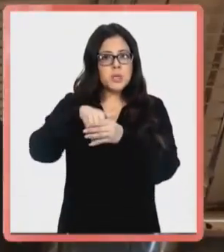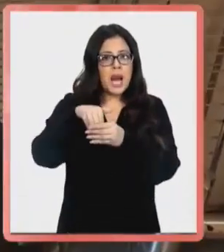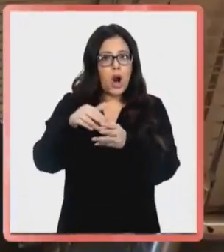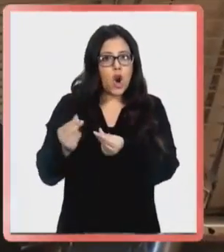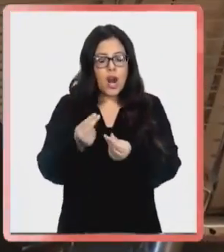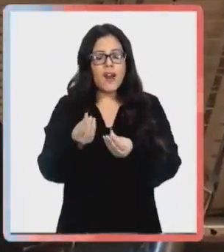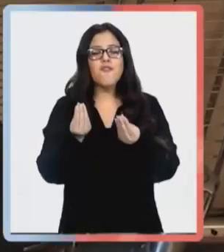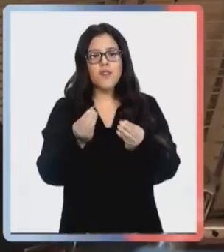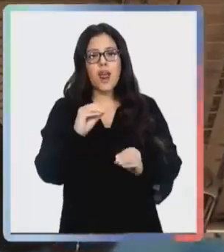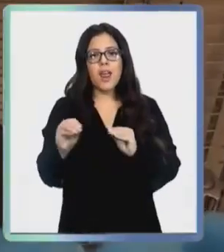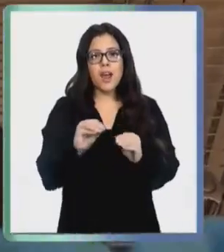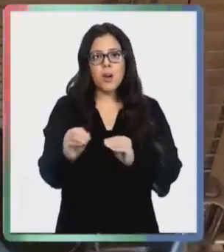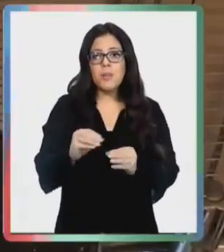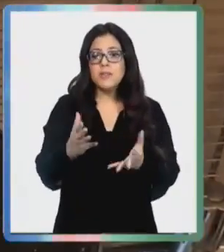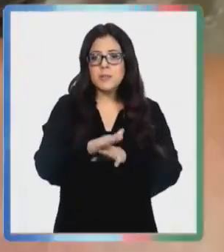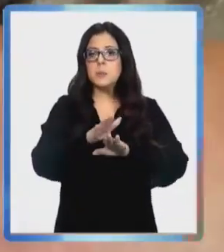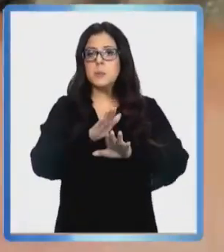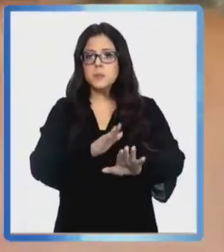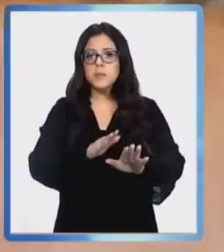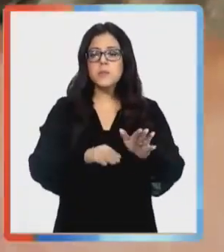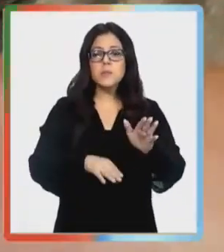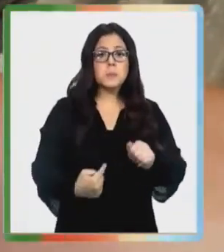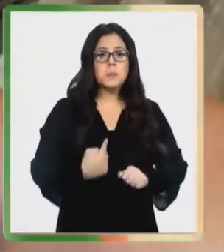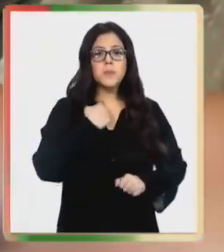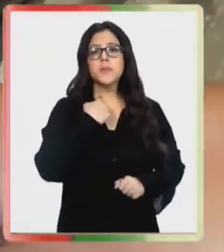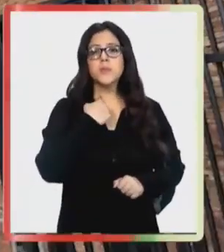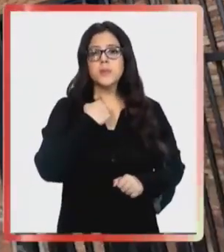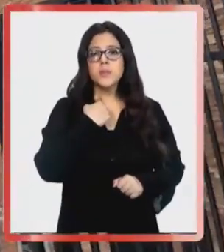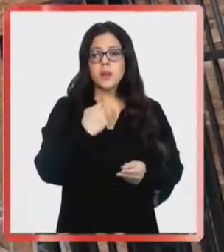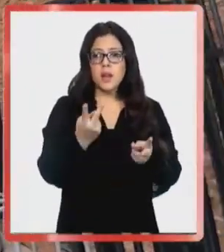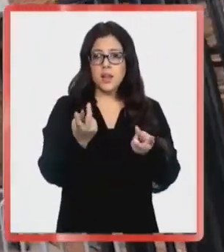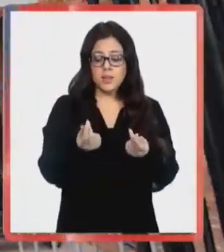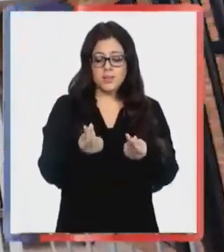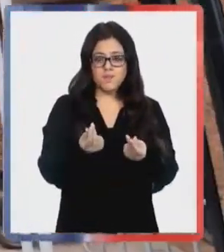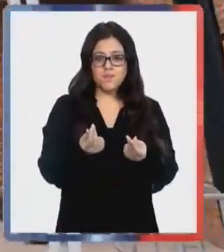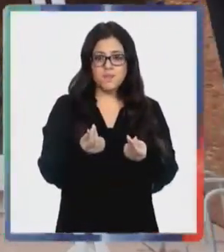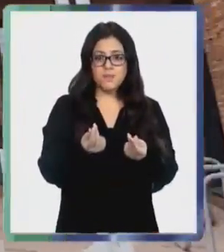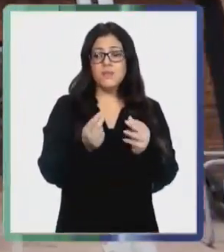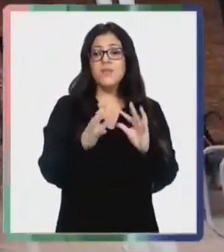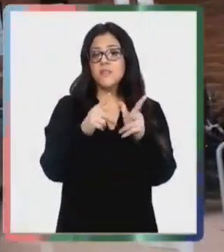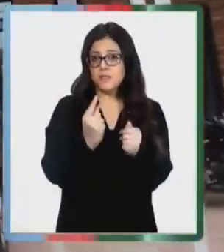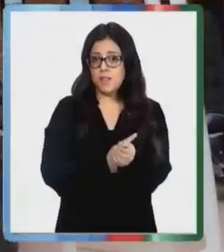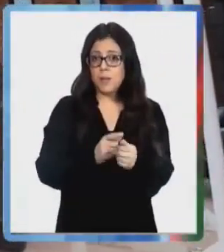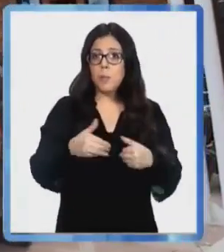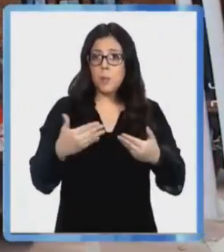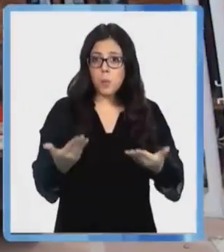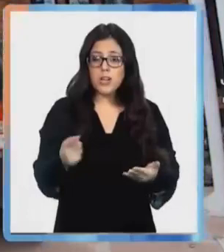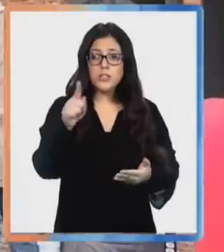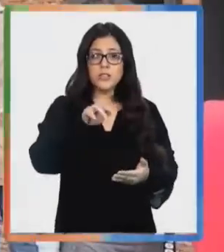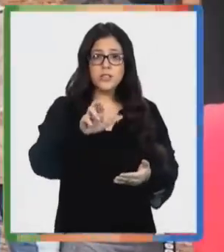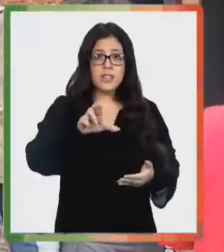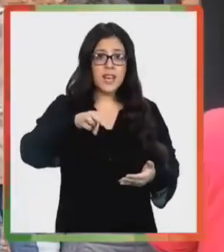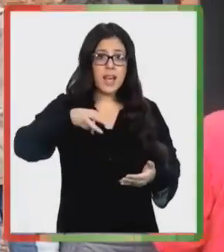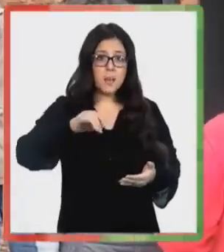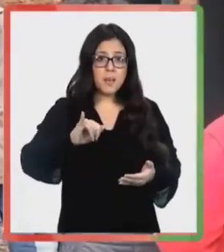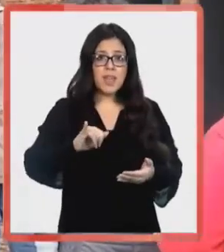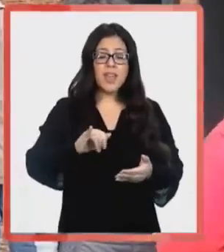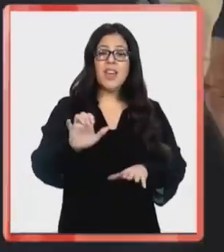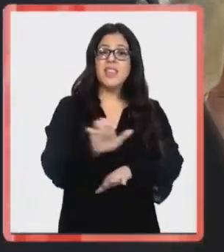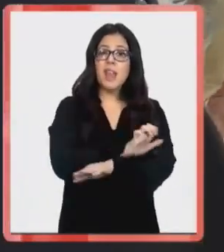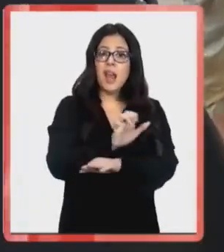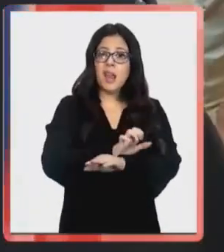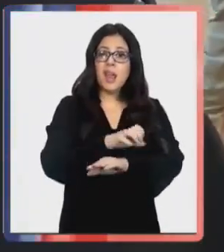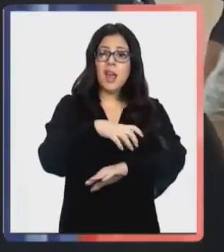para evitar mayores perjuicios al presupuesto familiar. Por ello, la Ceremia de Energía de Maule entregó en Linares